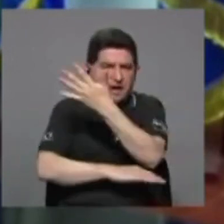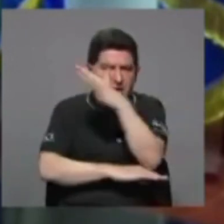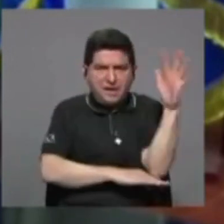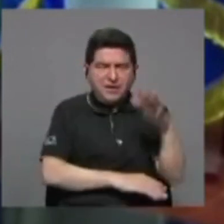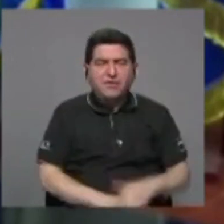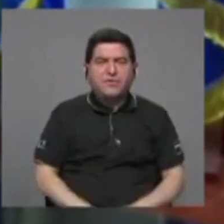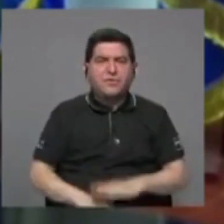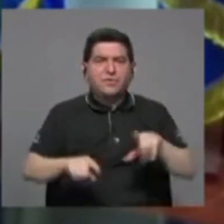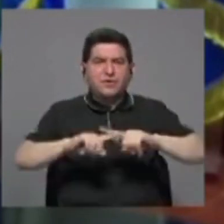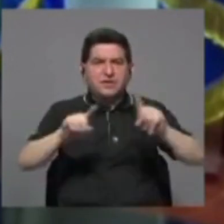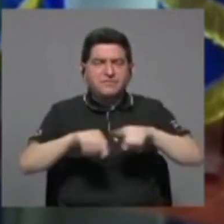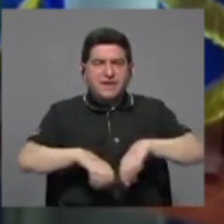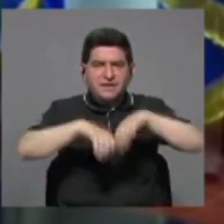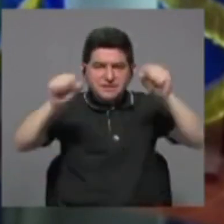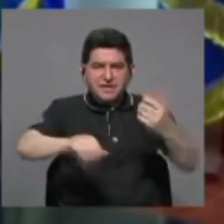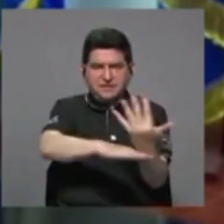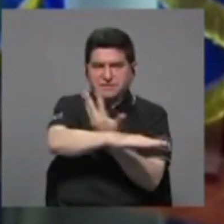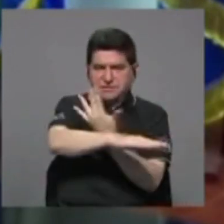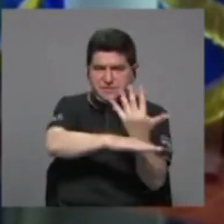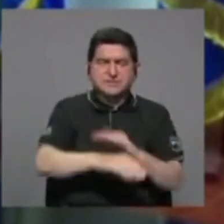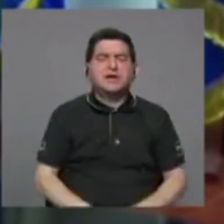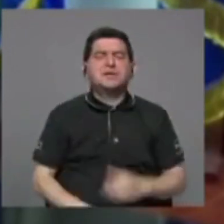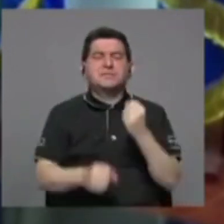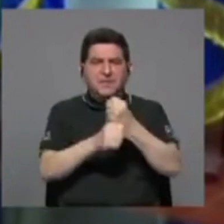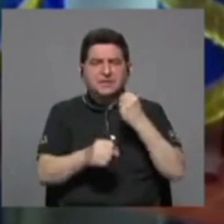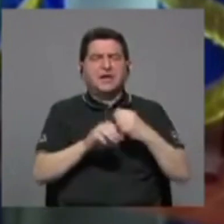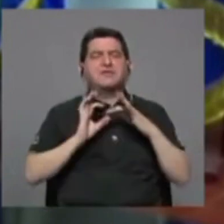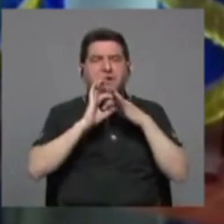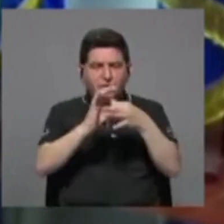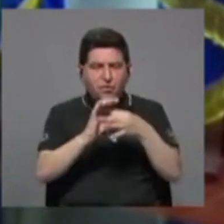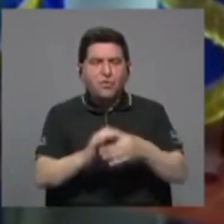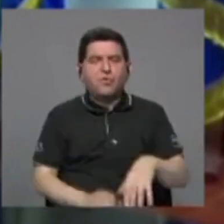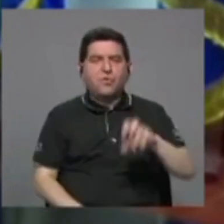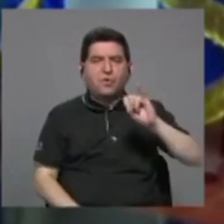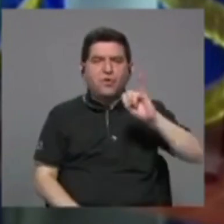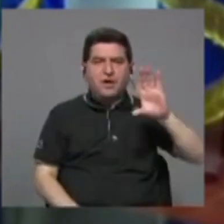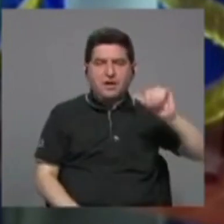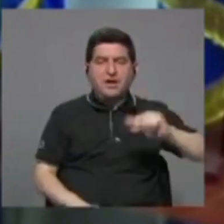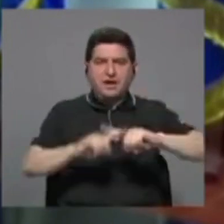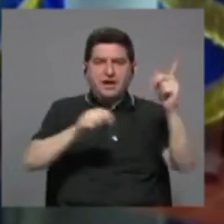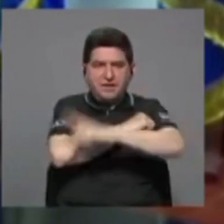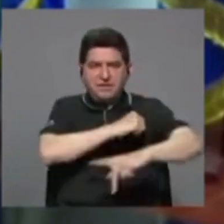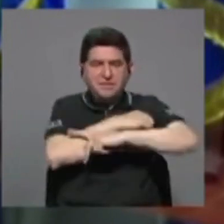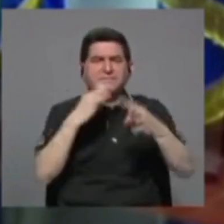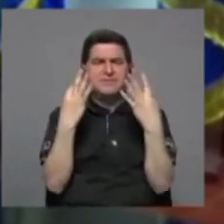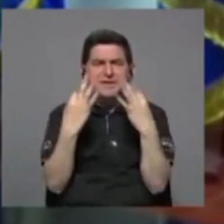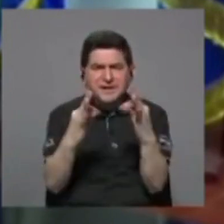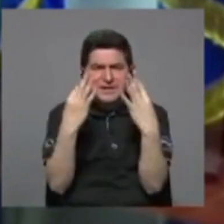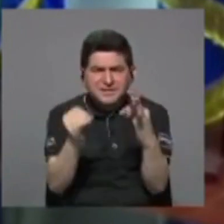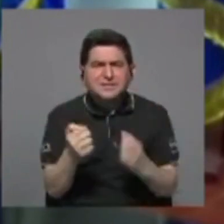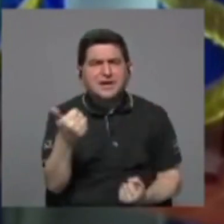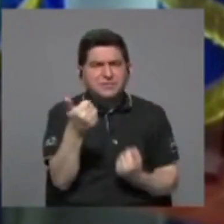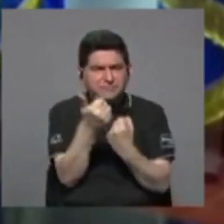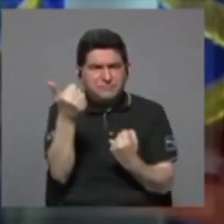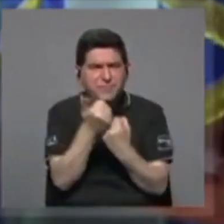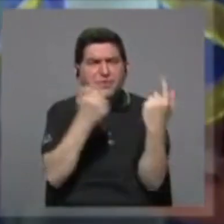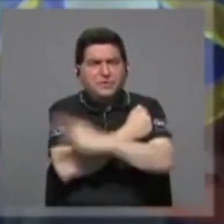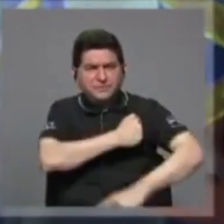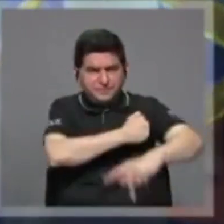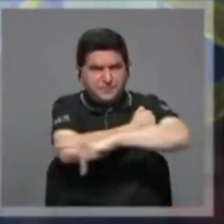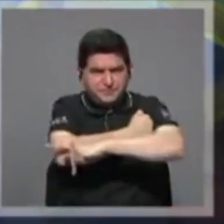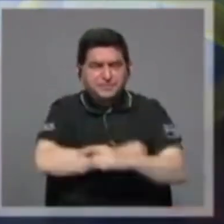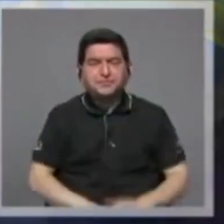silvopastoriales, y Cati sigue trabajando, junto con ICA, en muchos países, tratando para apoyar a los países,